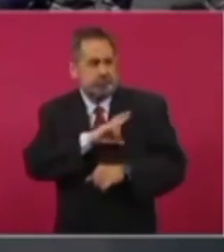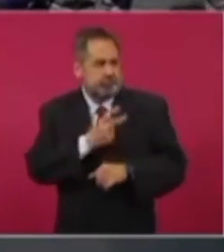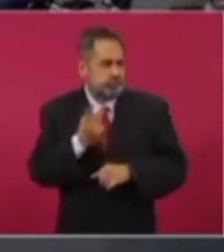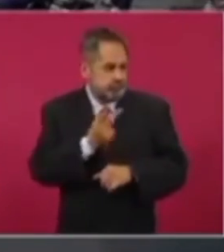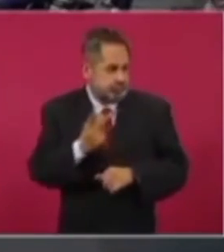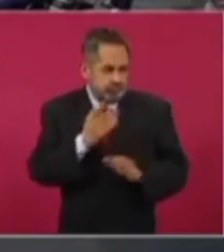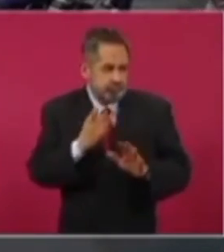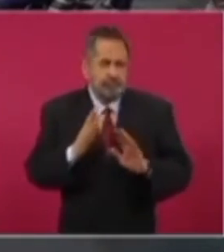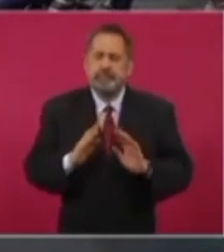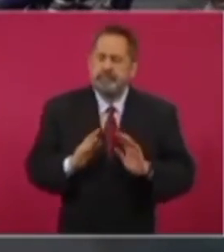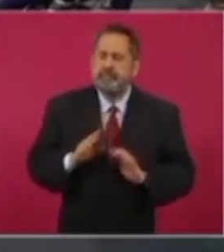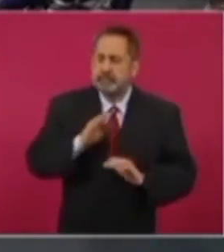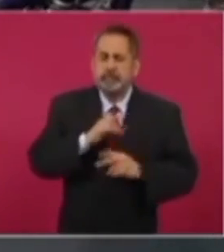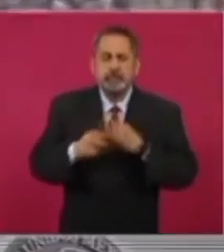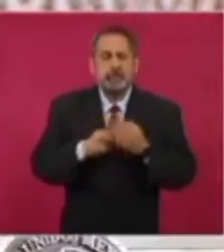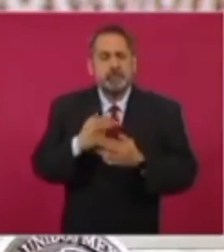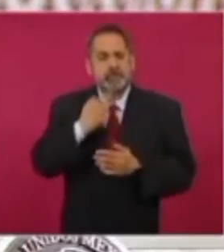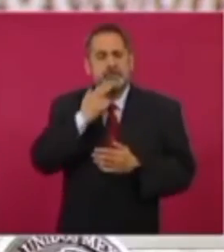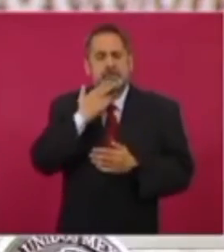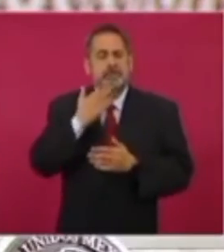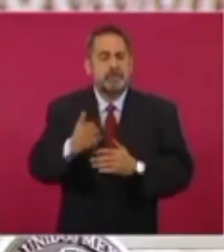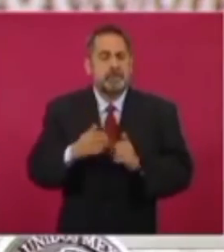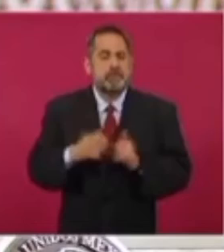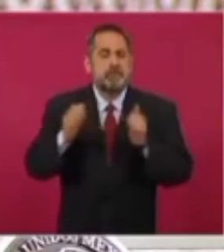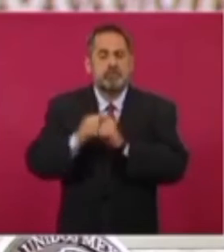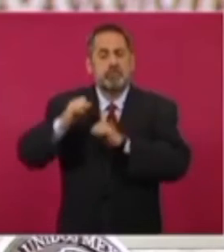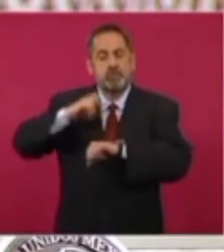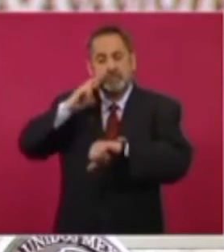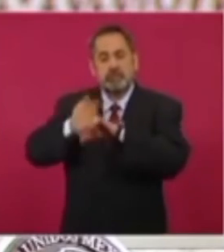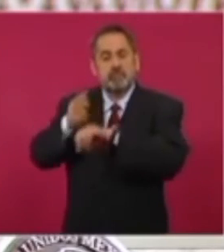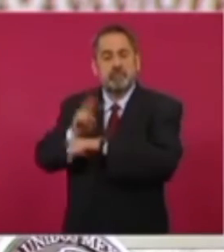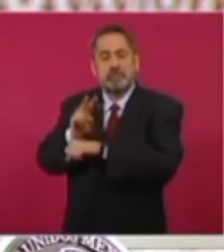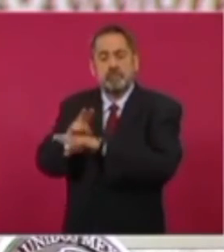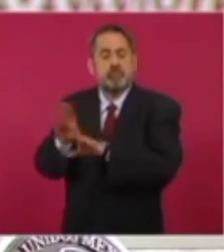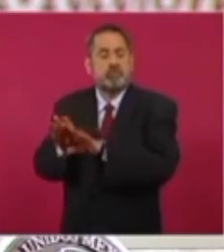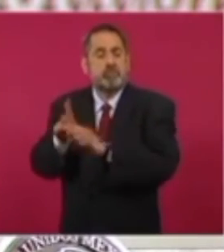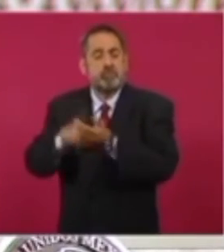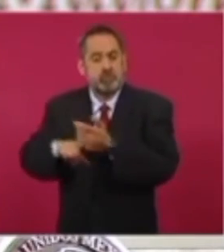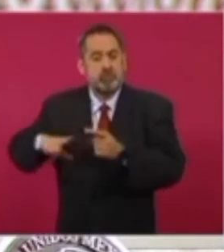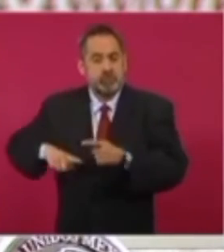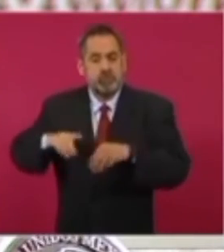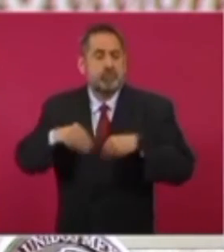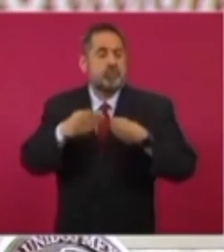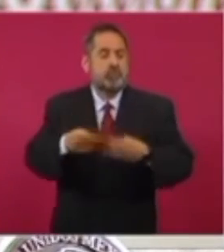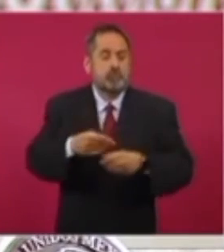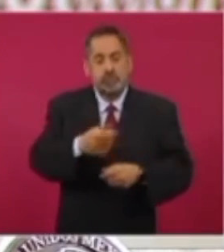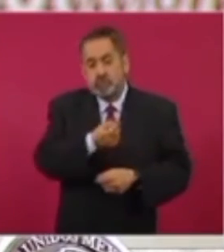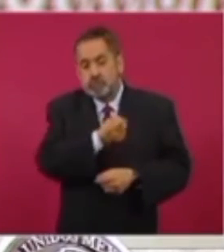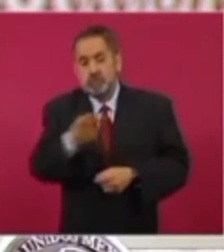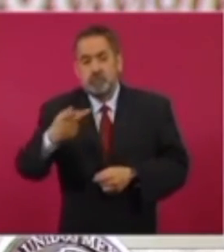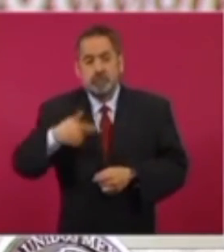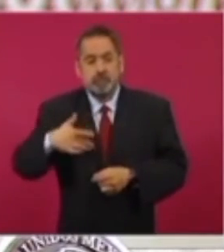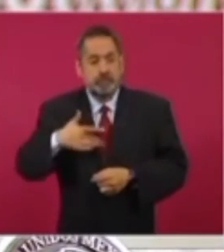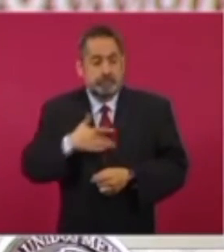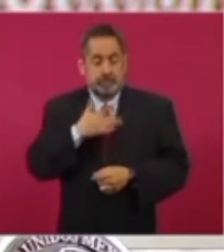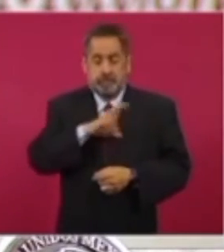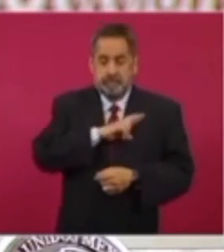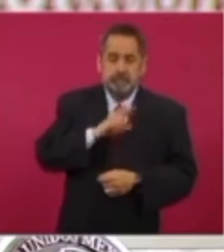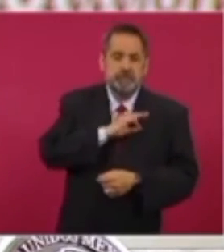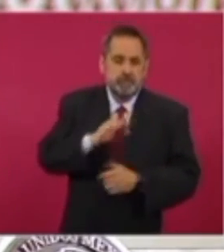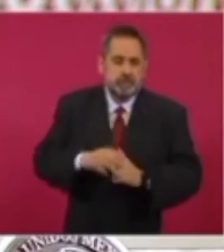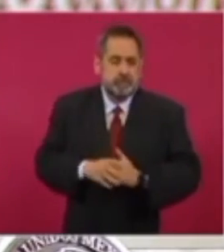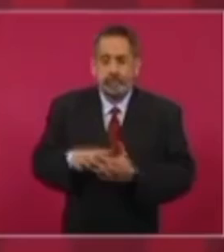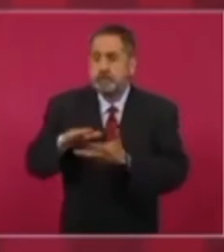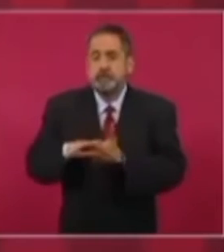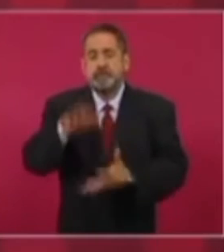pudimos hacer uso de él con la tutela del gobierno, pero también beneficiando a las personas que se atienden en la medicina privada. La